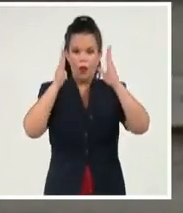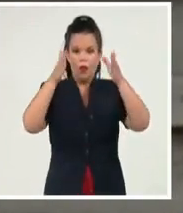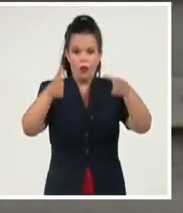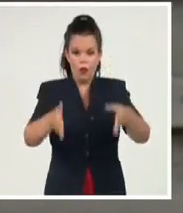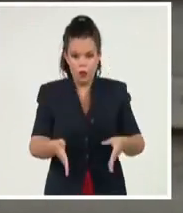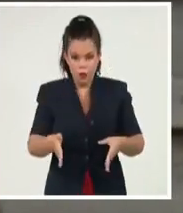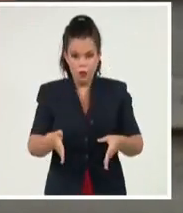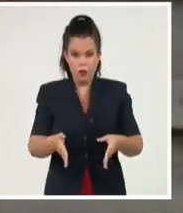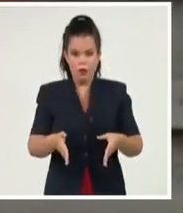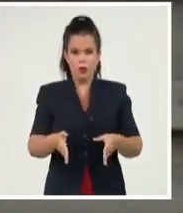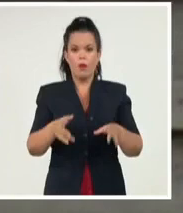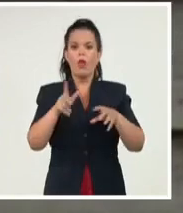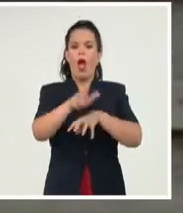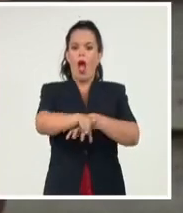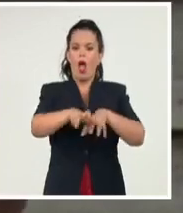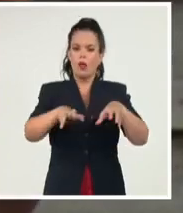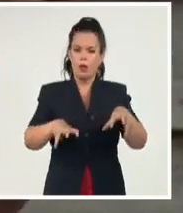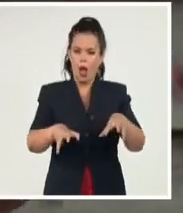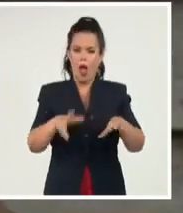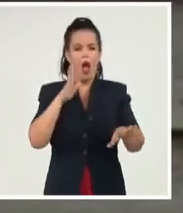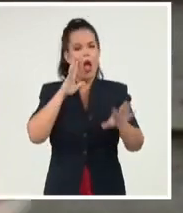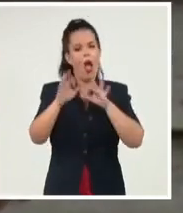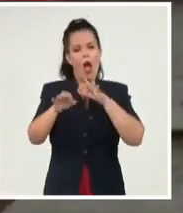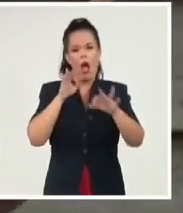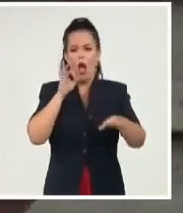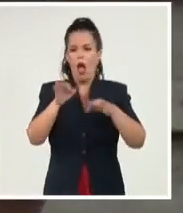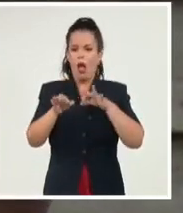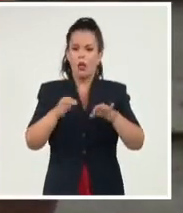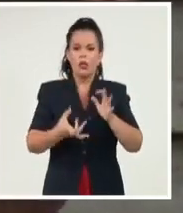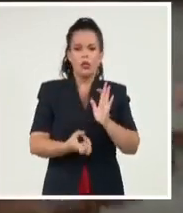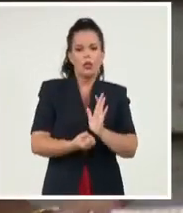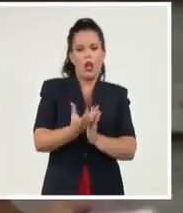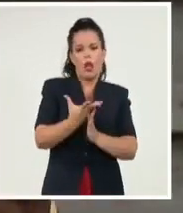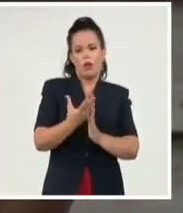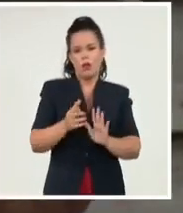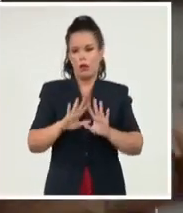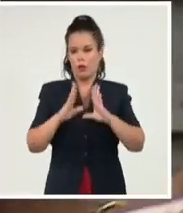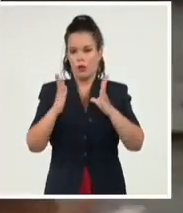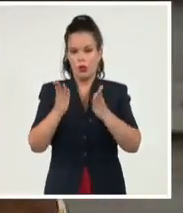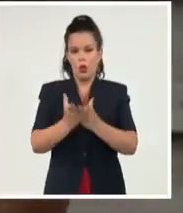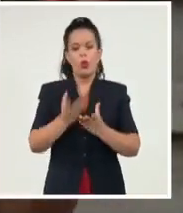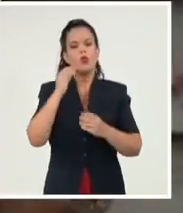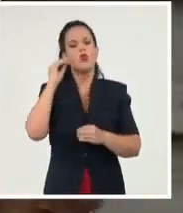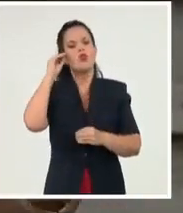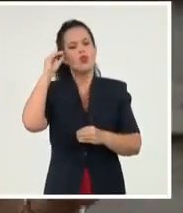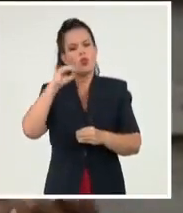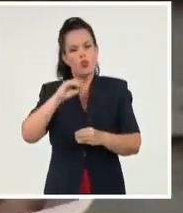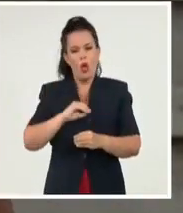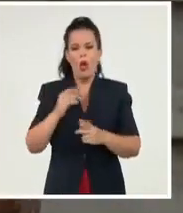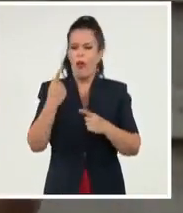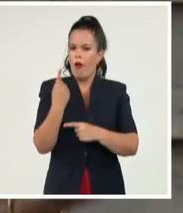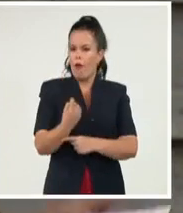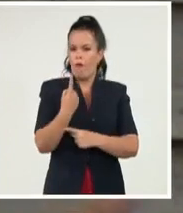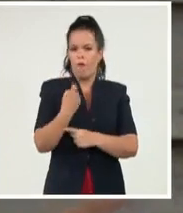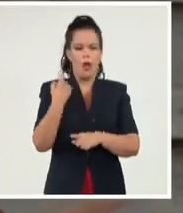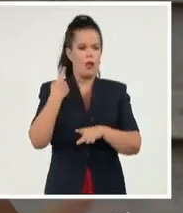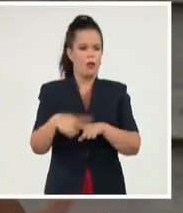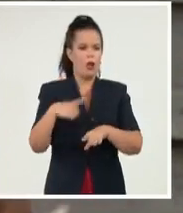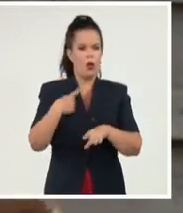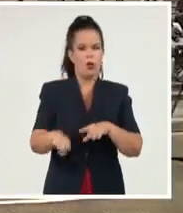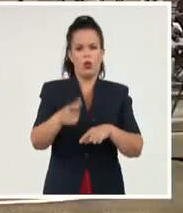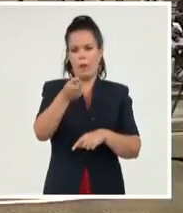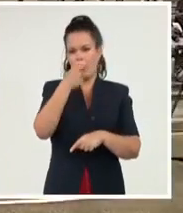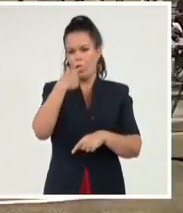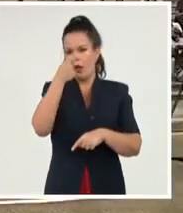los animales, a raíz de que sabemos que no tenemos todos los insumos como medicamentos y eso para poder trabajar,